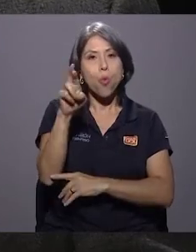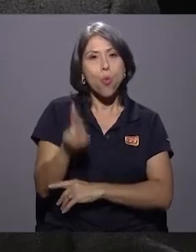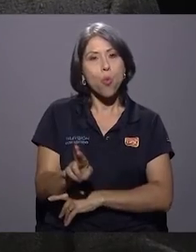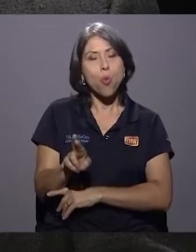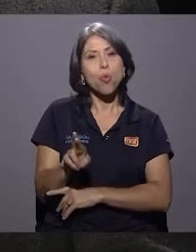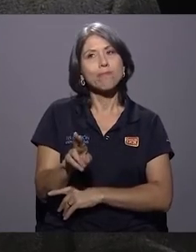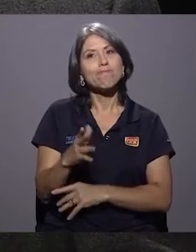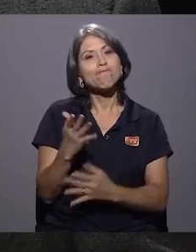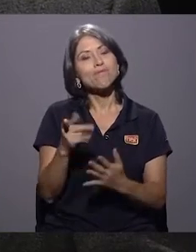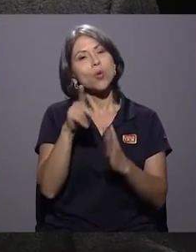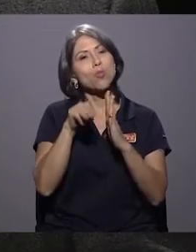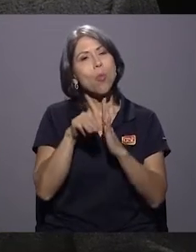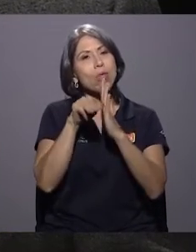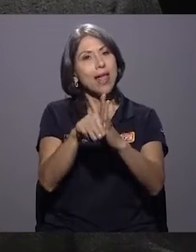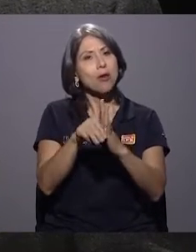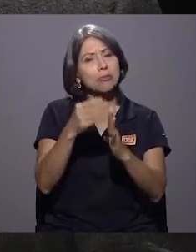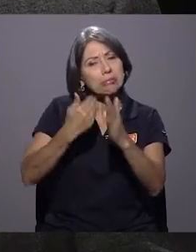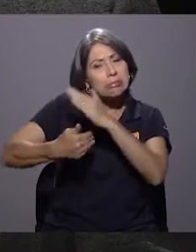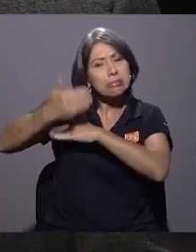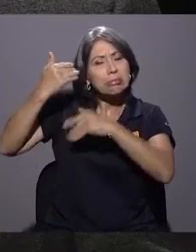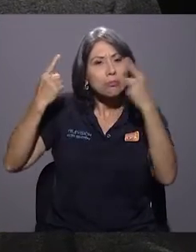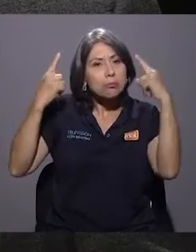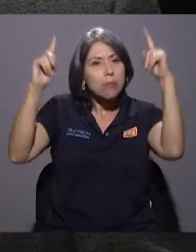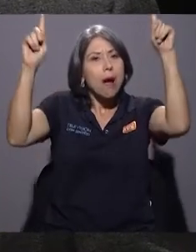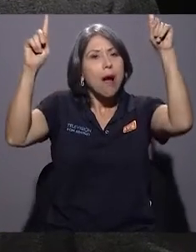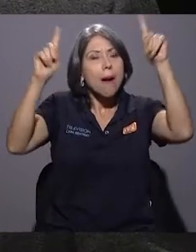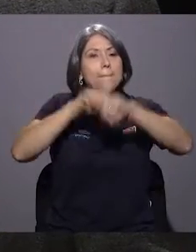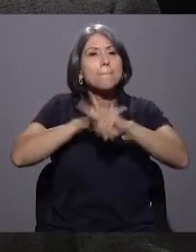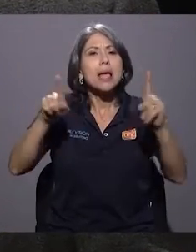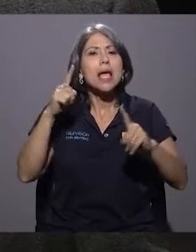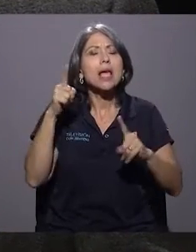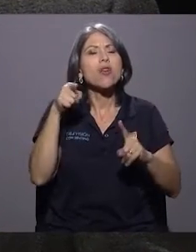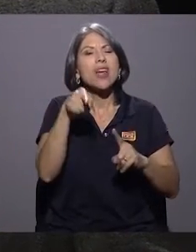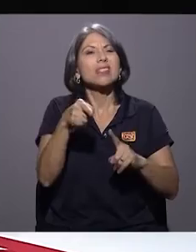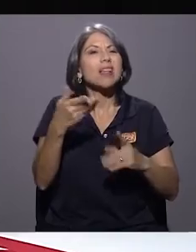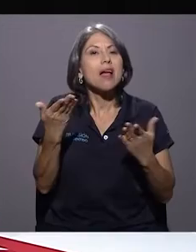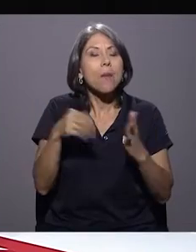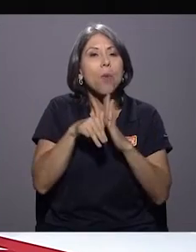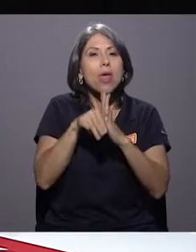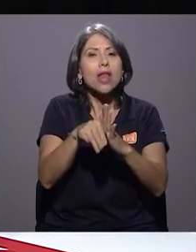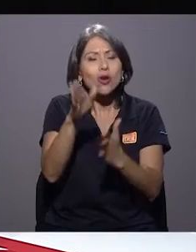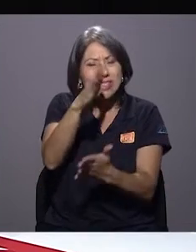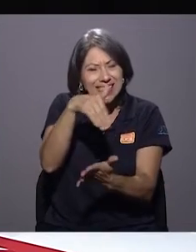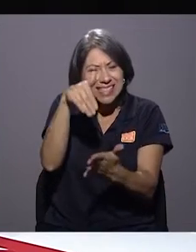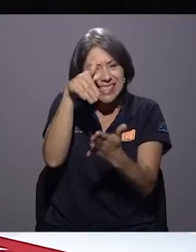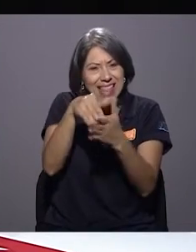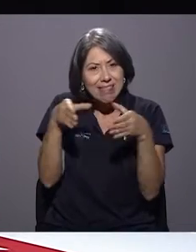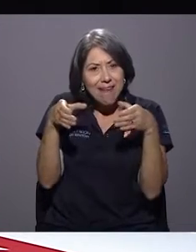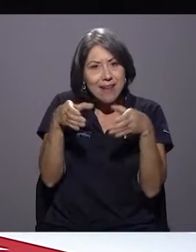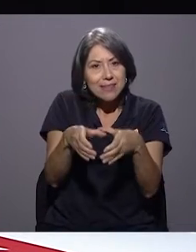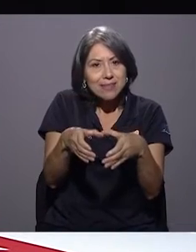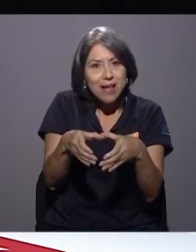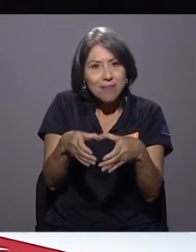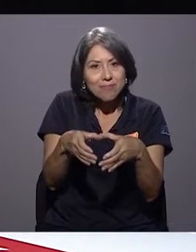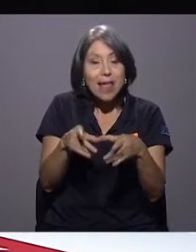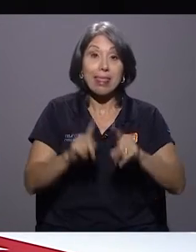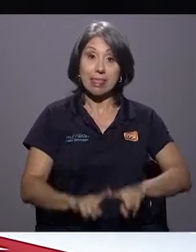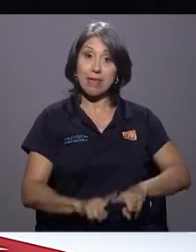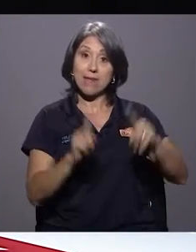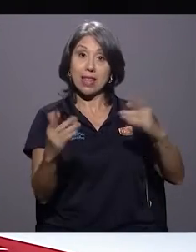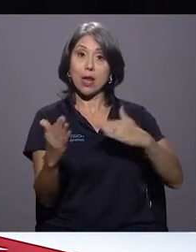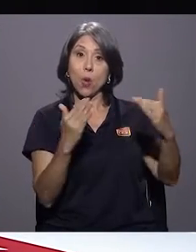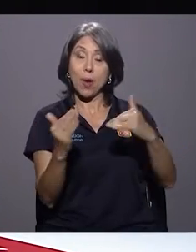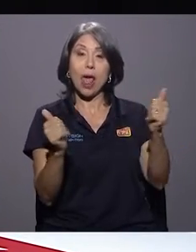que fue muy exitoso, pero era un modelo centralista. Las municipalidades de Costa Rica, a diferencia de las